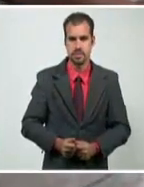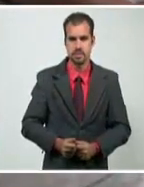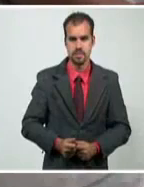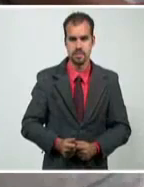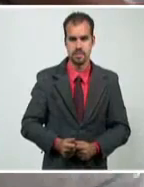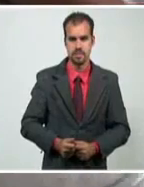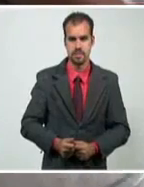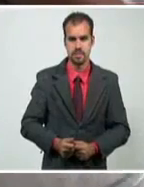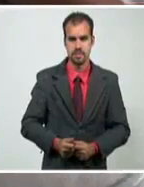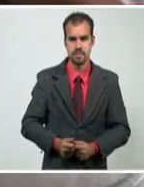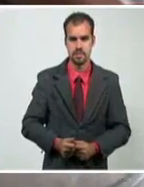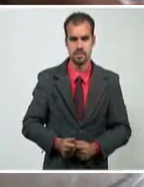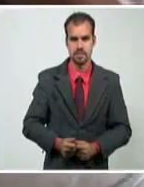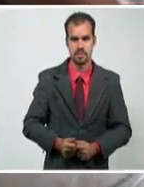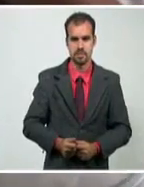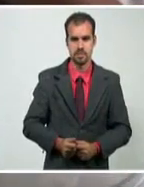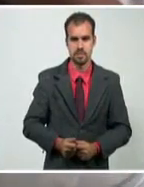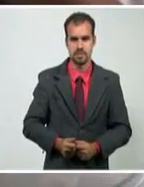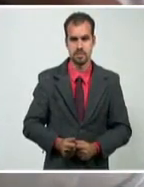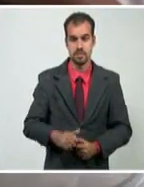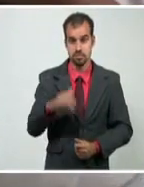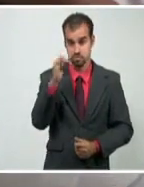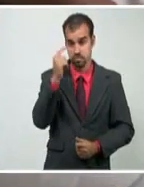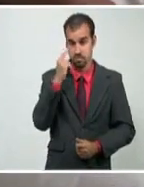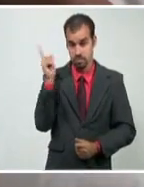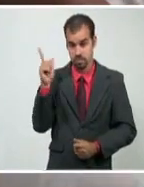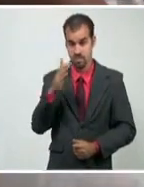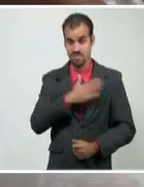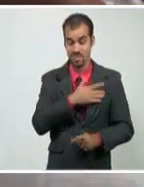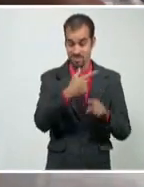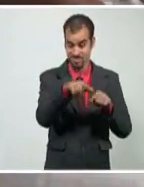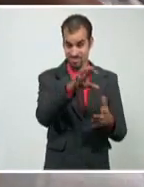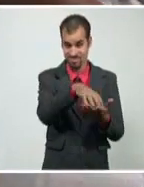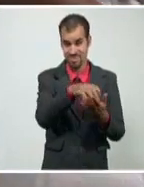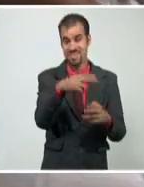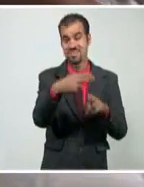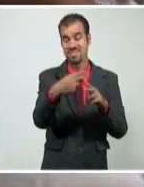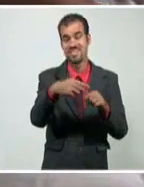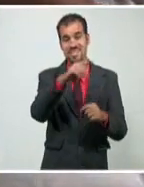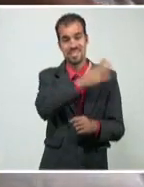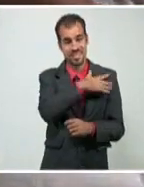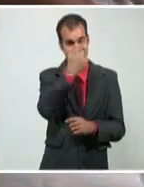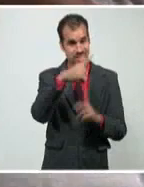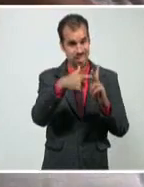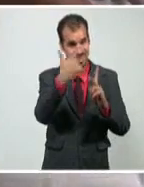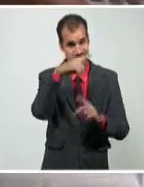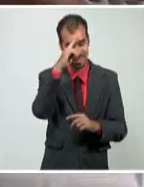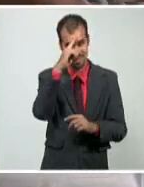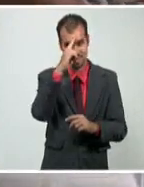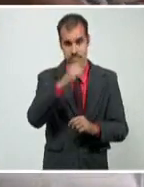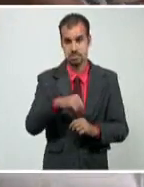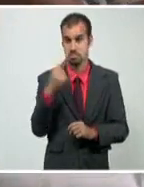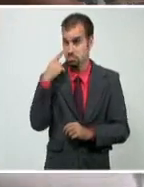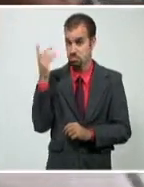Estas son las imágenes entonces del Juan Bruno Sayas. Ahí vemos una paciente.